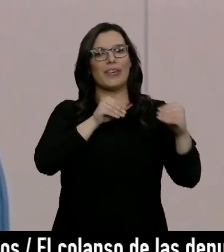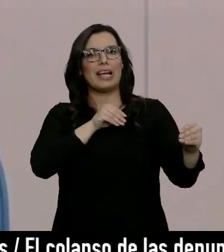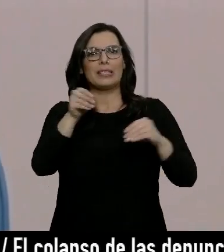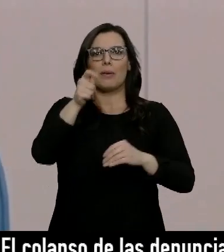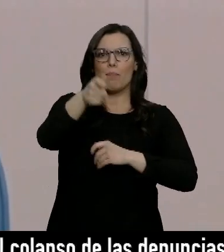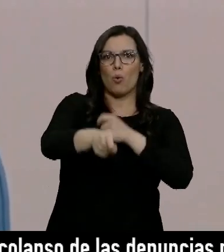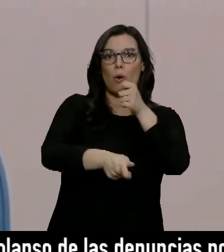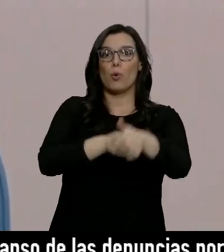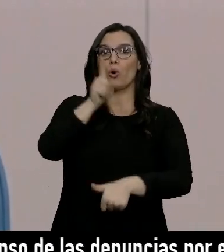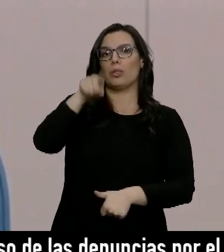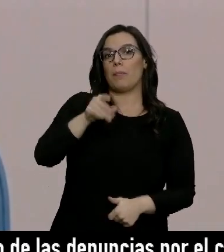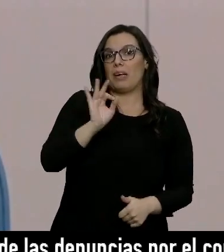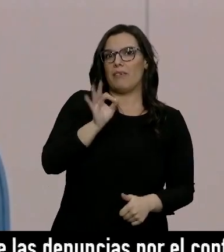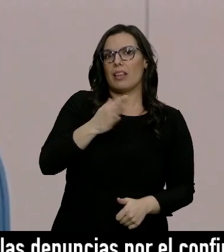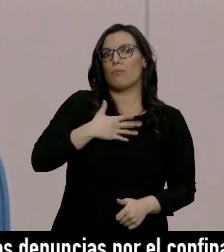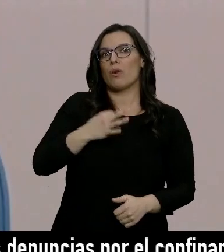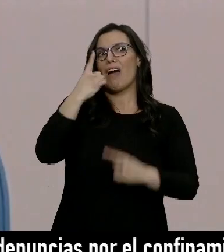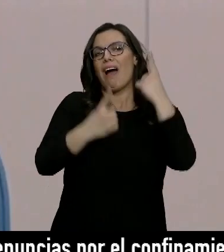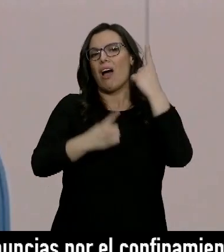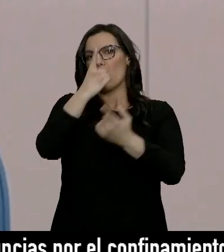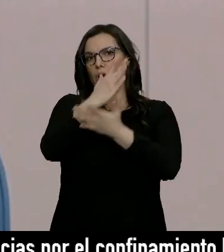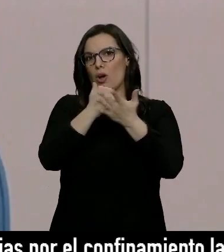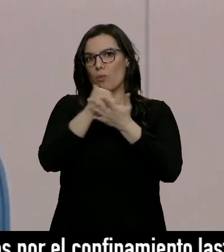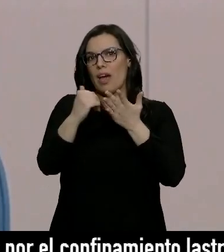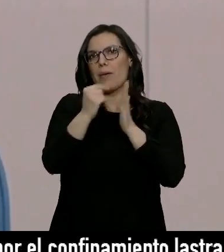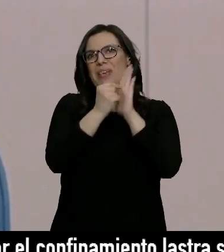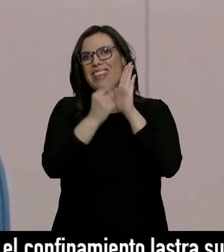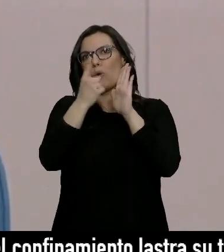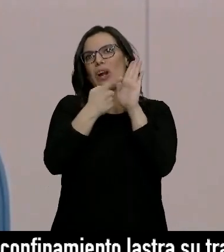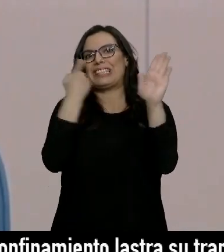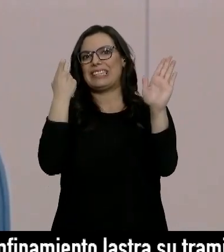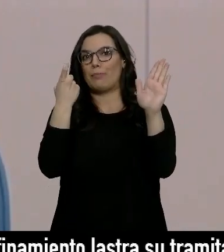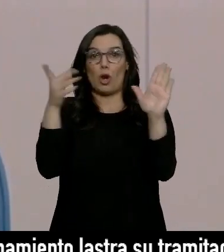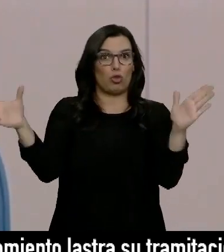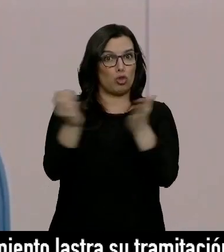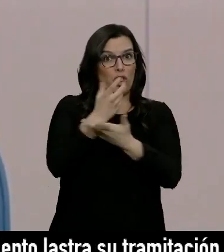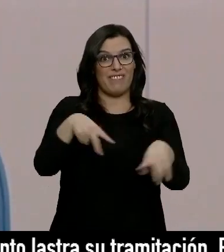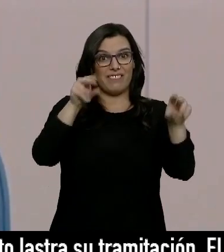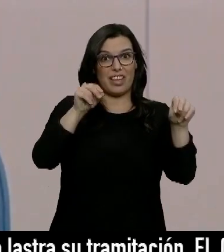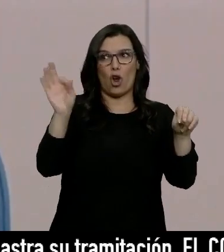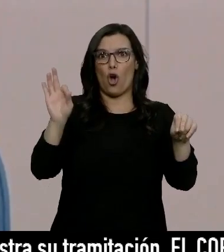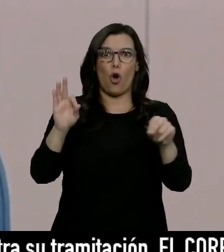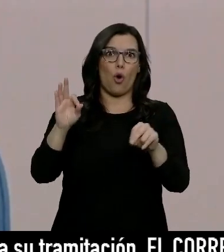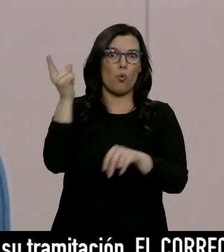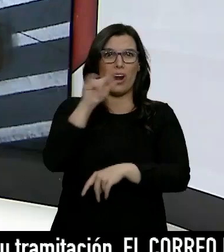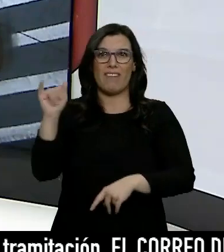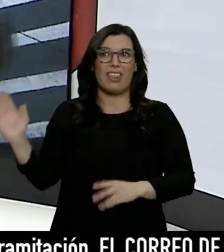comunidades autónomas podría ser que alguna de esas medidas se pudiera relajar. Desde luego, ni todas, ni todas a la vez.